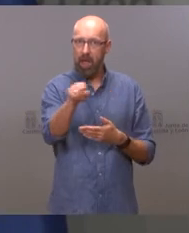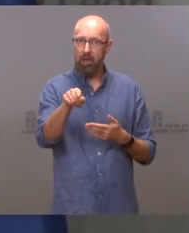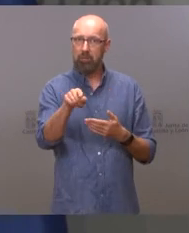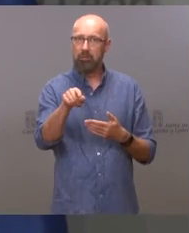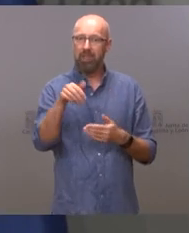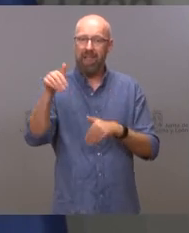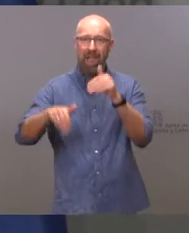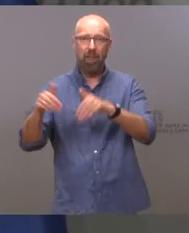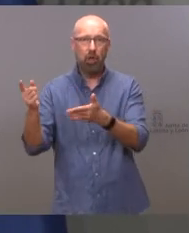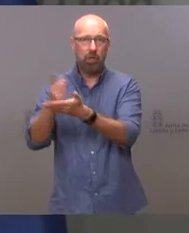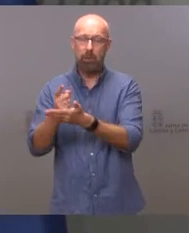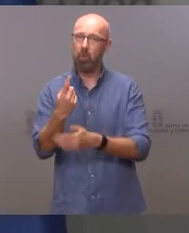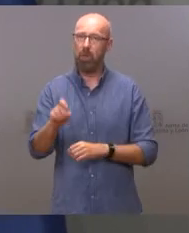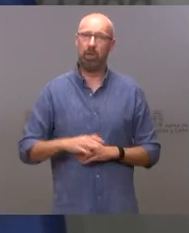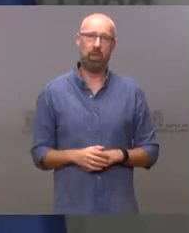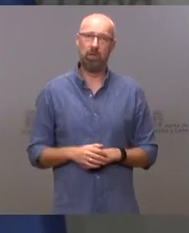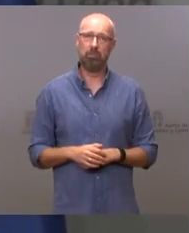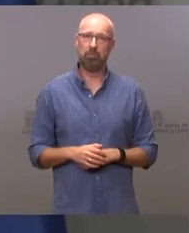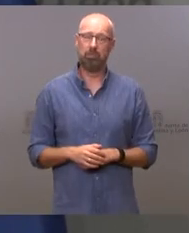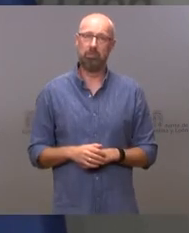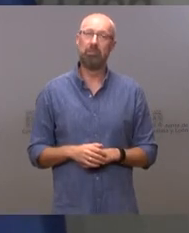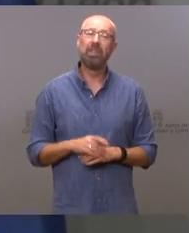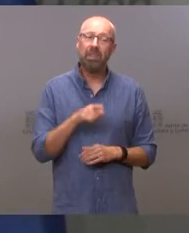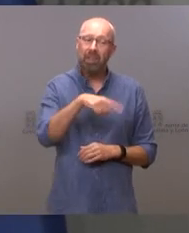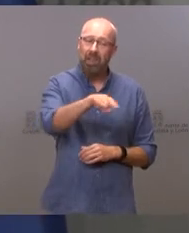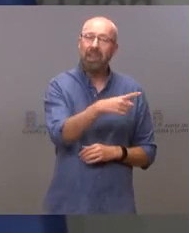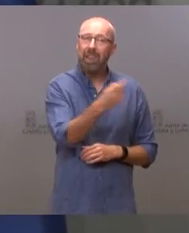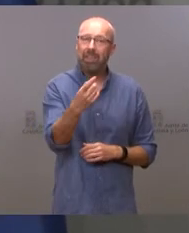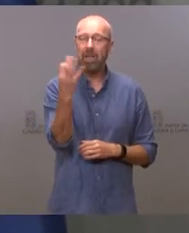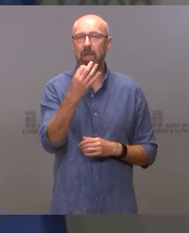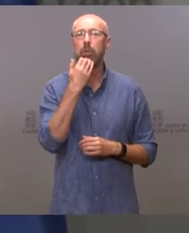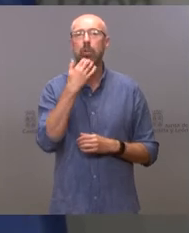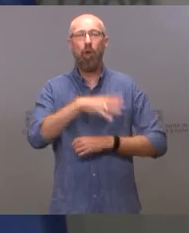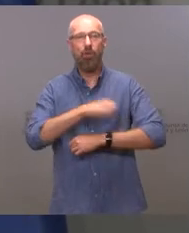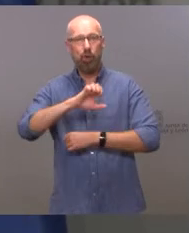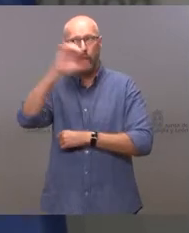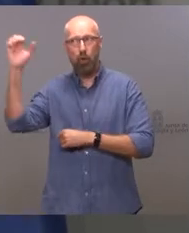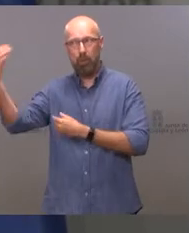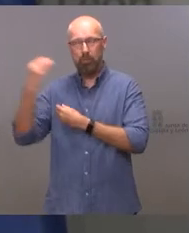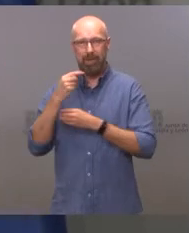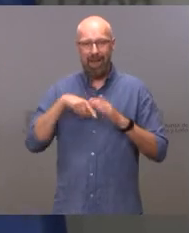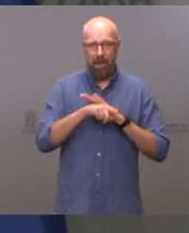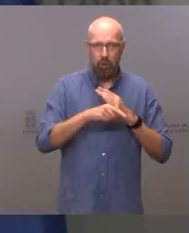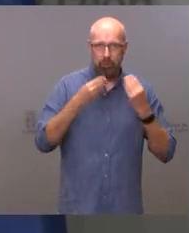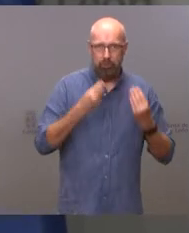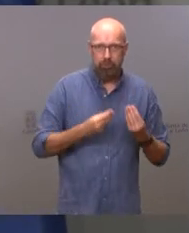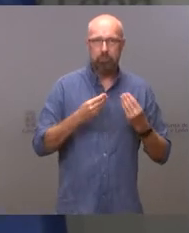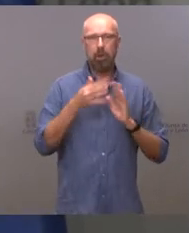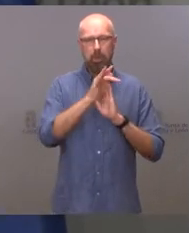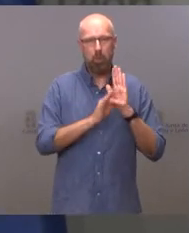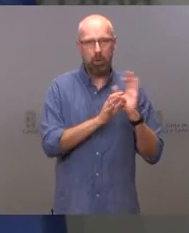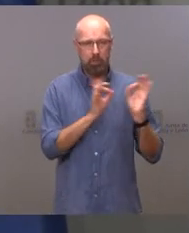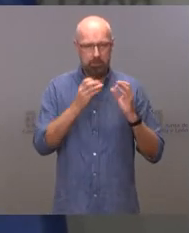elecciones. Necesitan que gestionemos los fondos europeos de manera razonable, que tengamos un presupuesto y que aprovechemos las